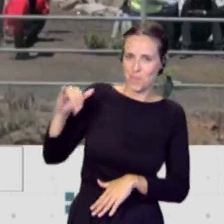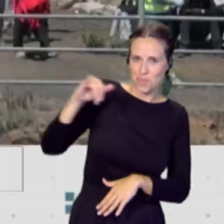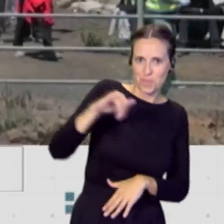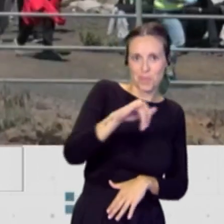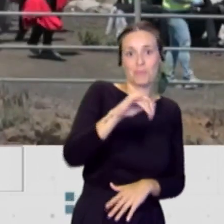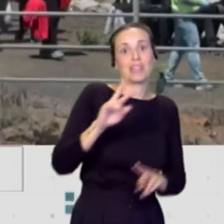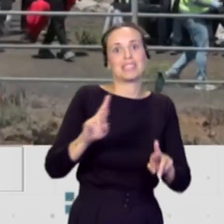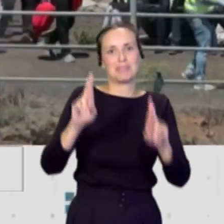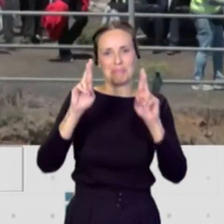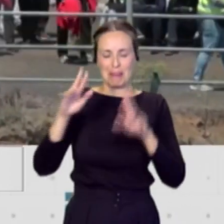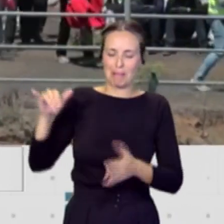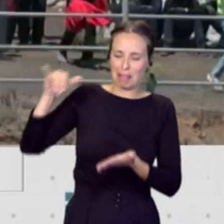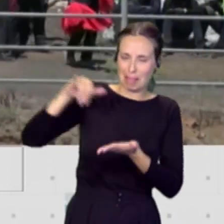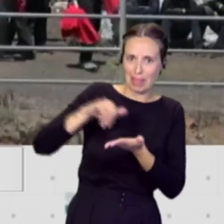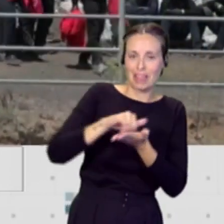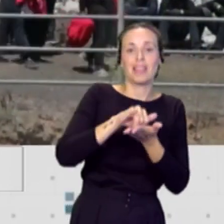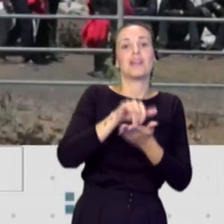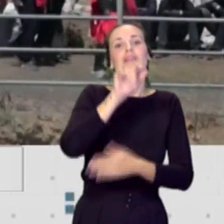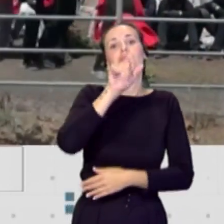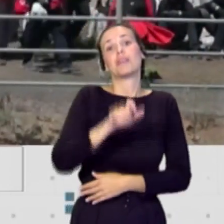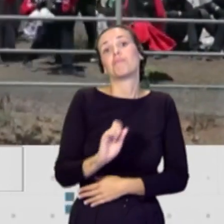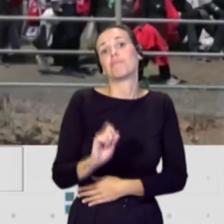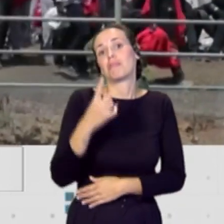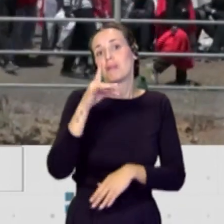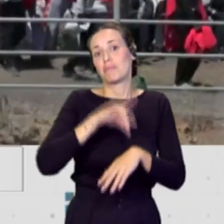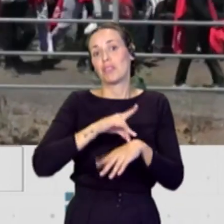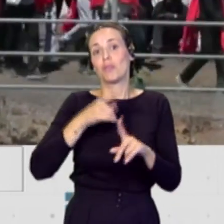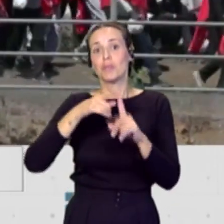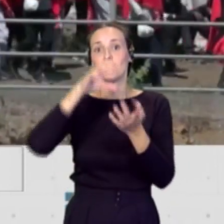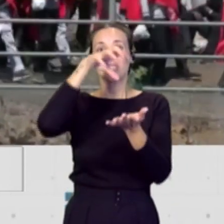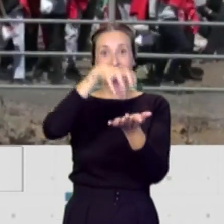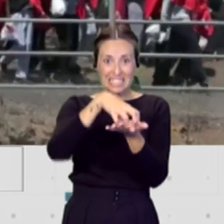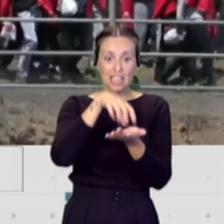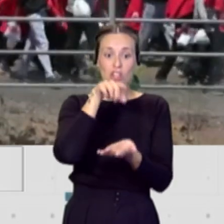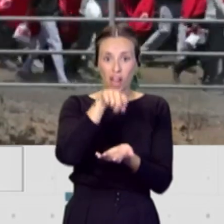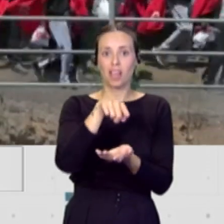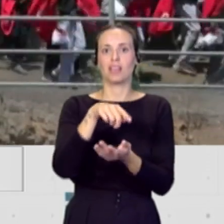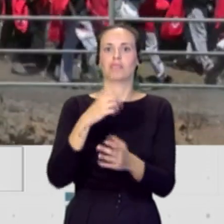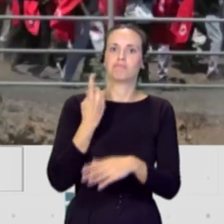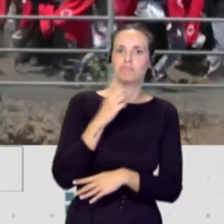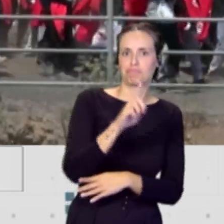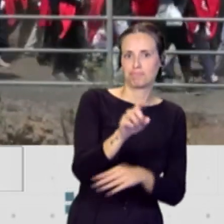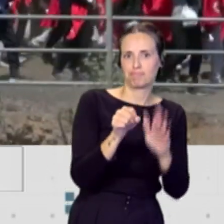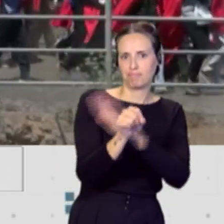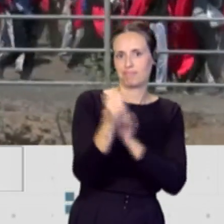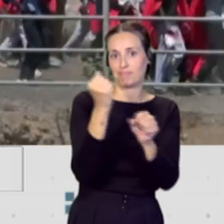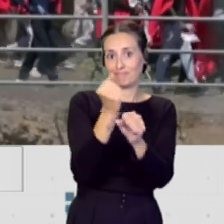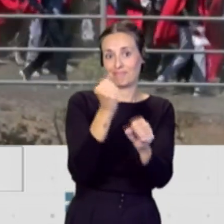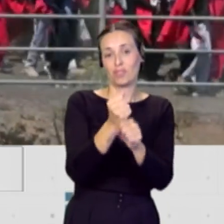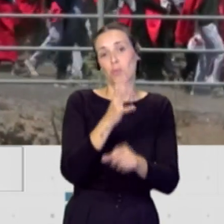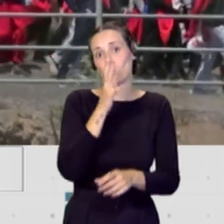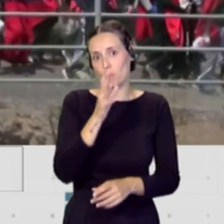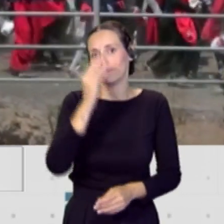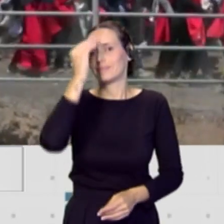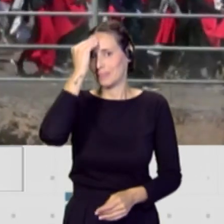médico para la atención en el CATE, por eso, por esa misma sobredimension, por esa misma previsión